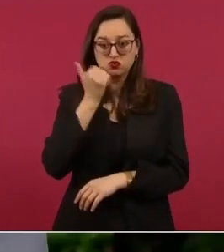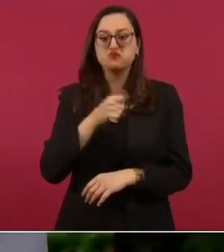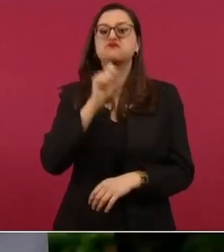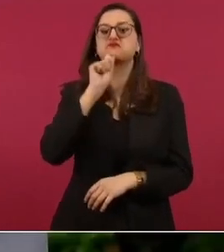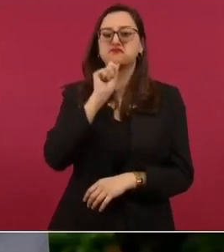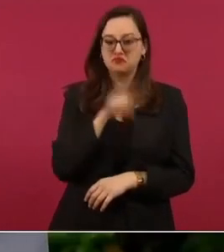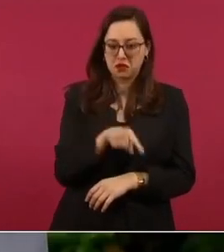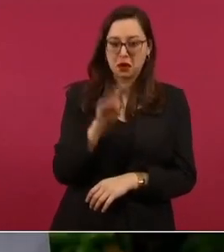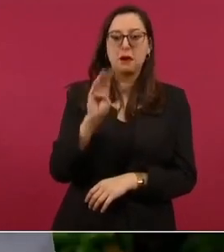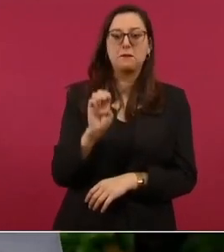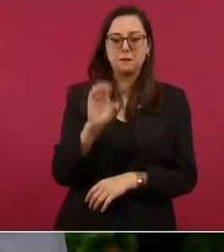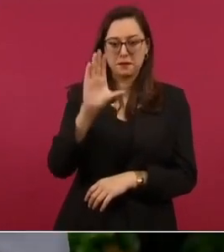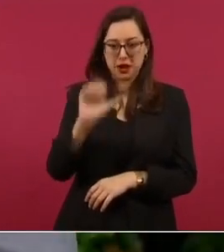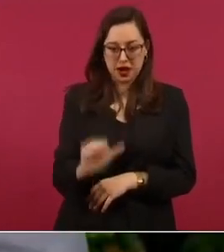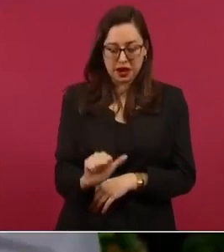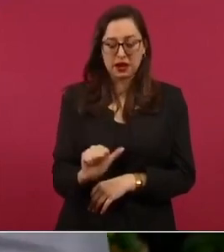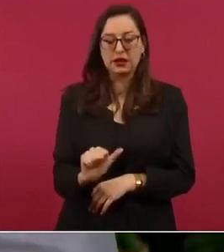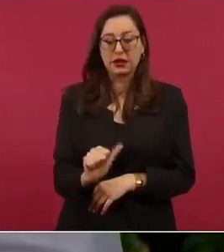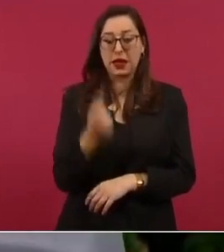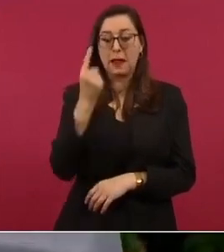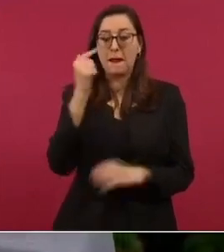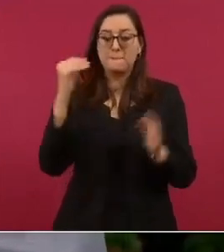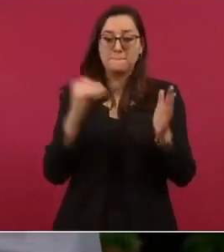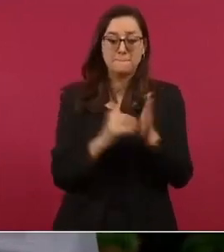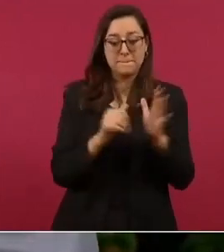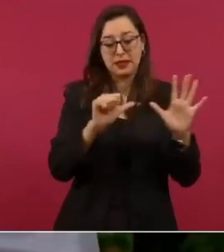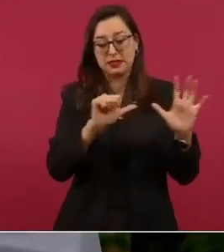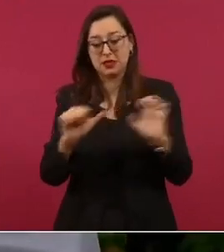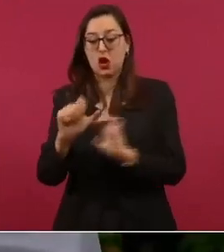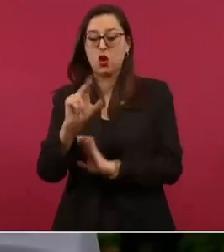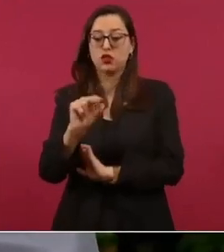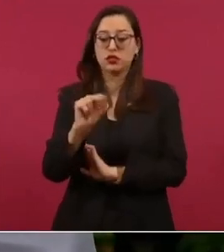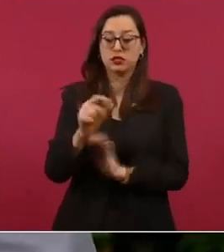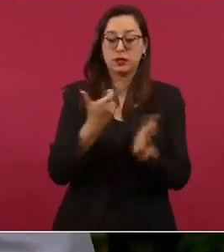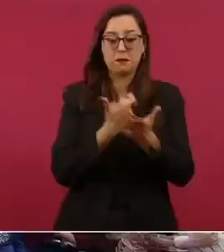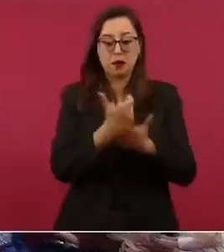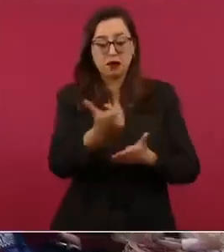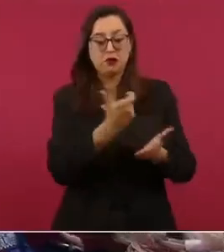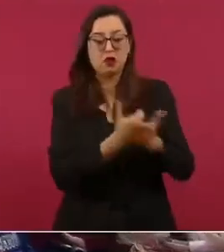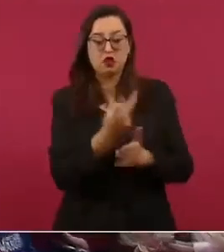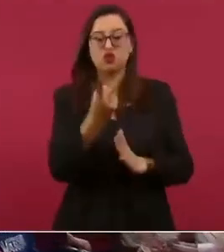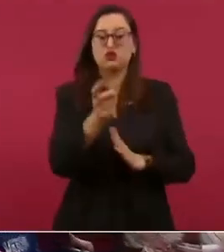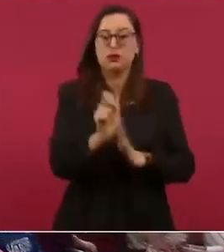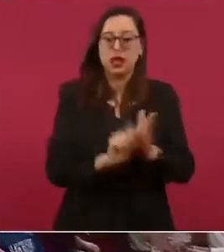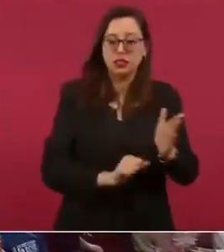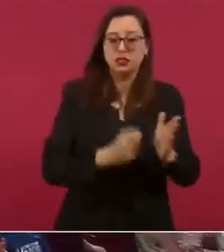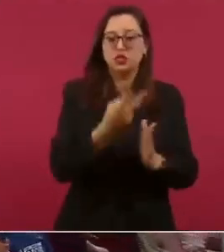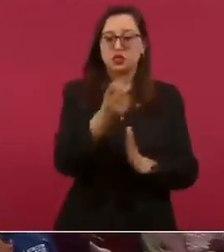reciben becas de mil seiscientos ochenta pesos bimestrales